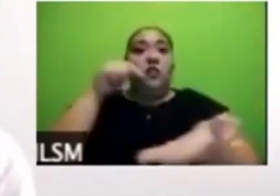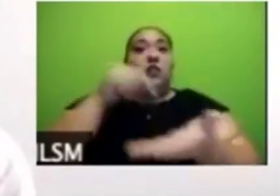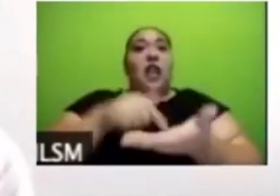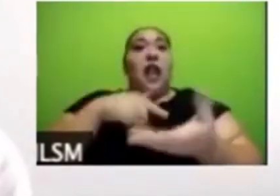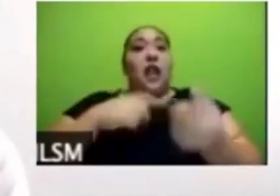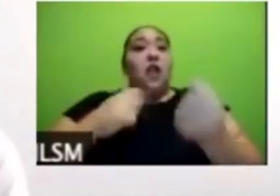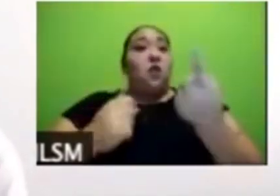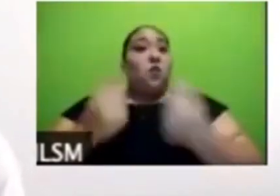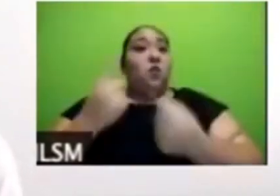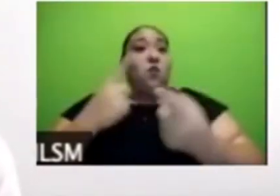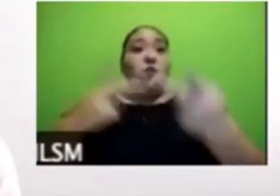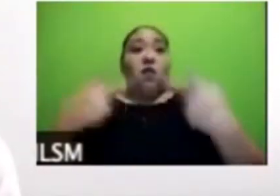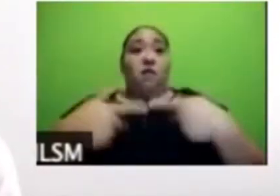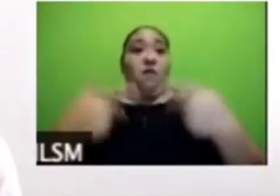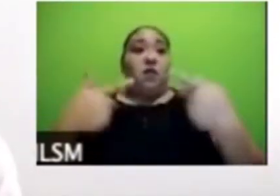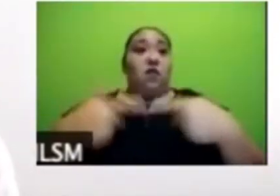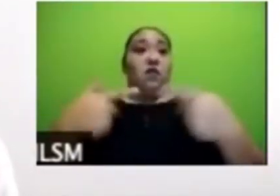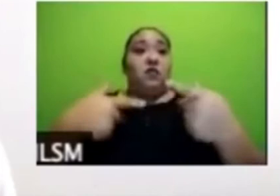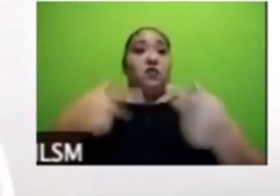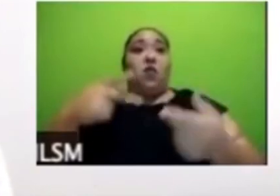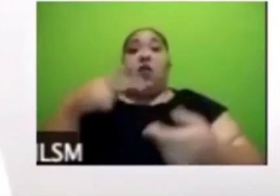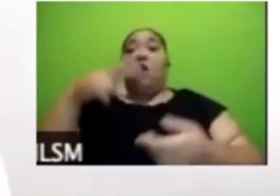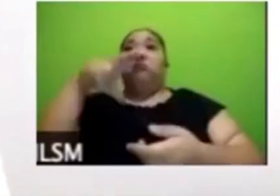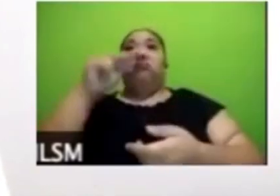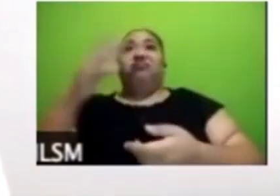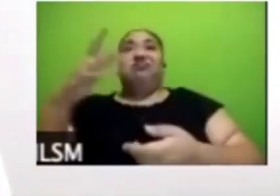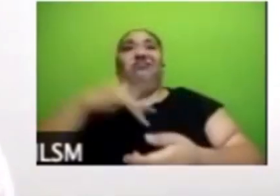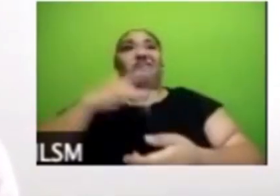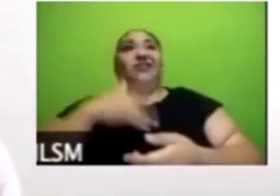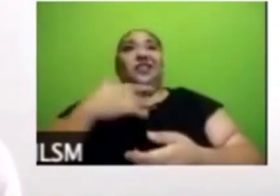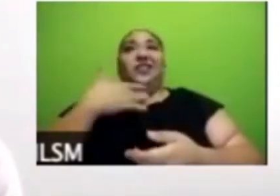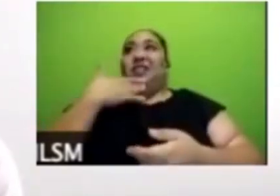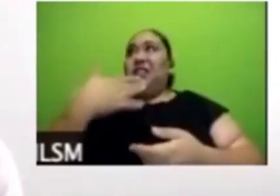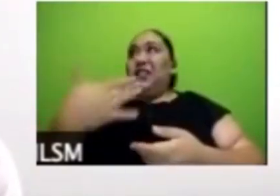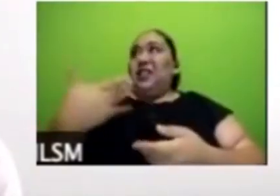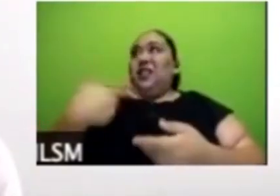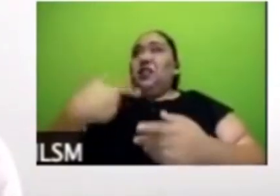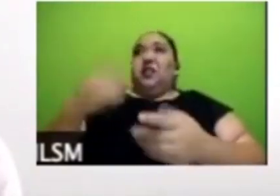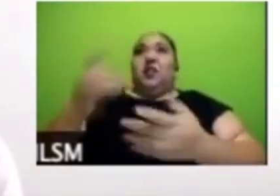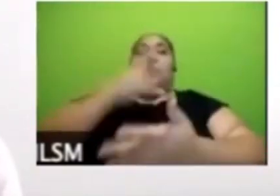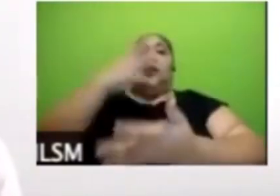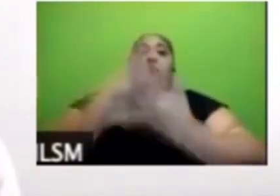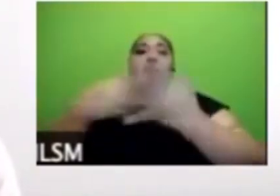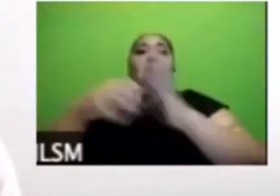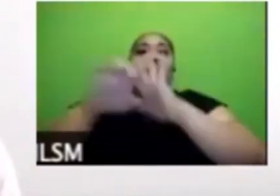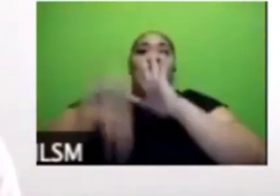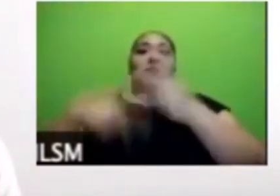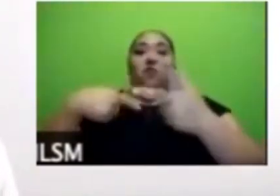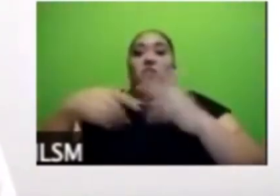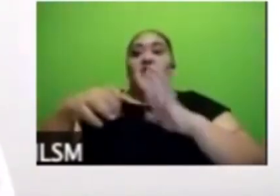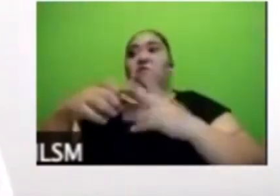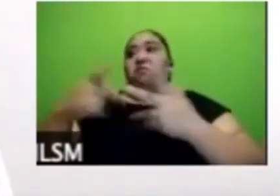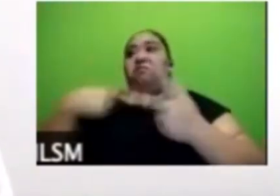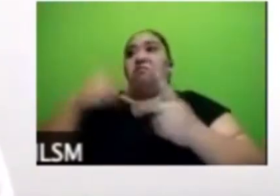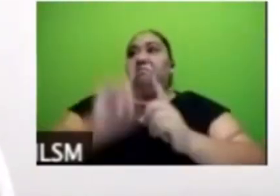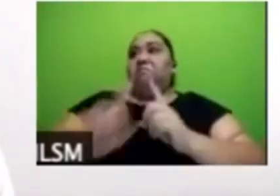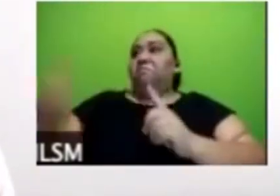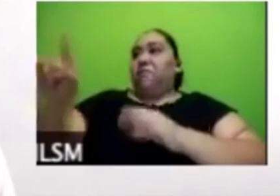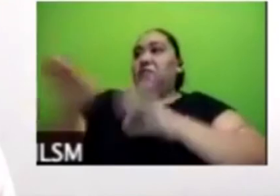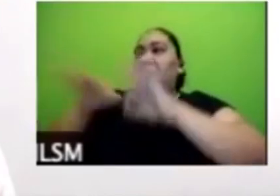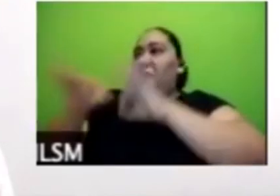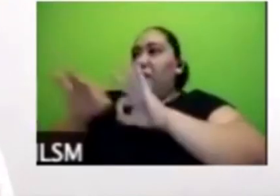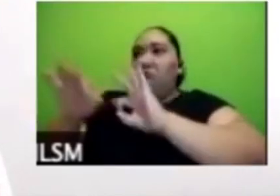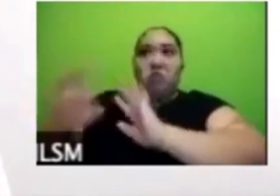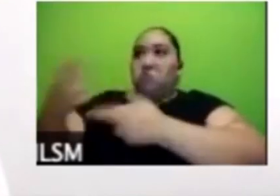más que actividades esenciales como regresar a su trabajo o ir a un supermercado y la actividad que menos